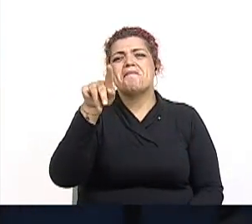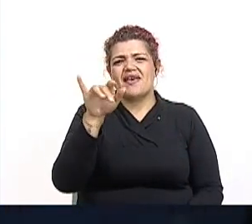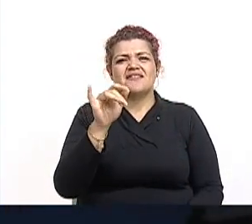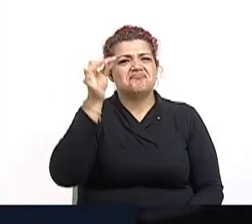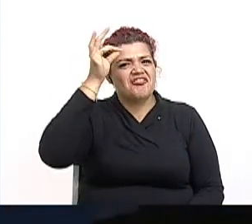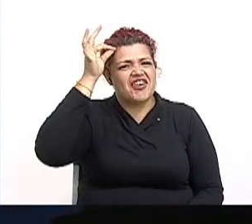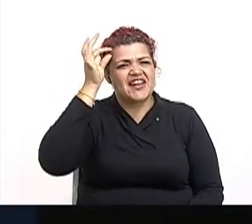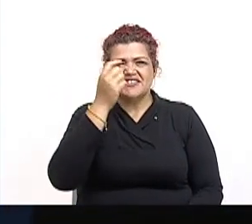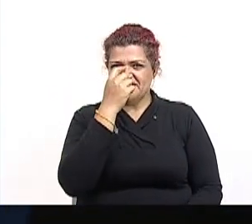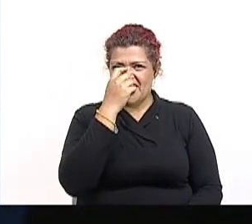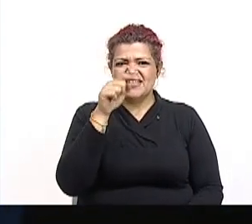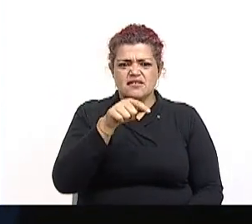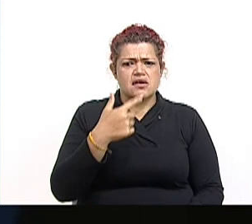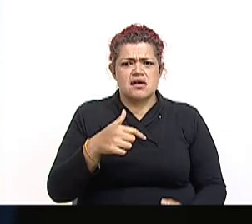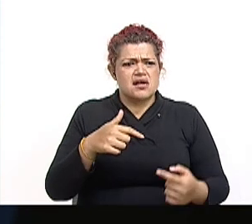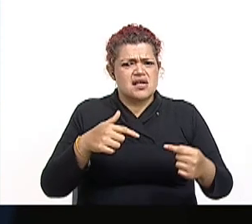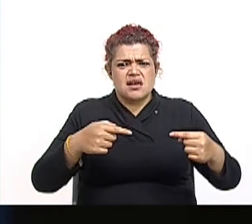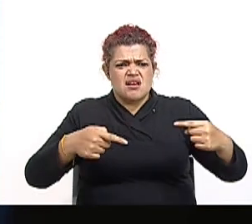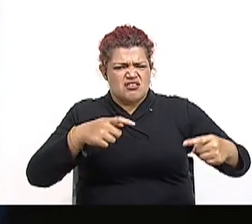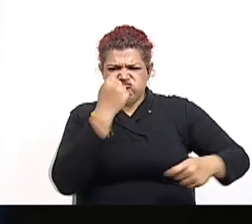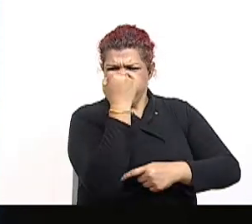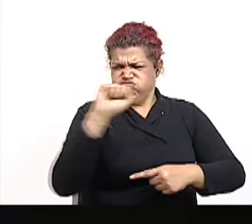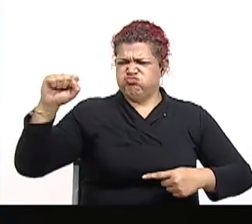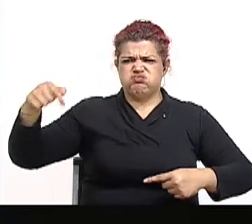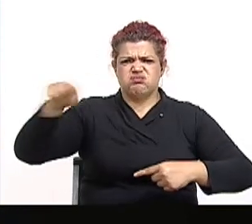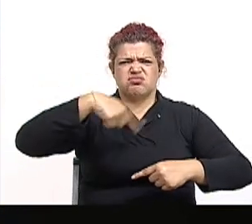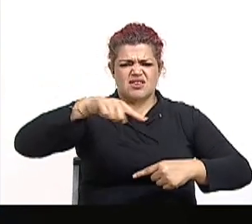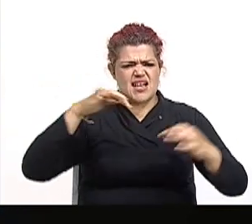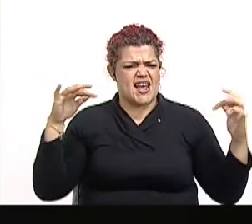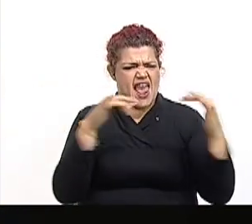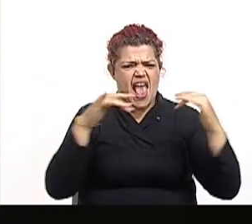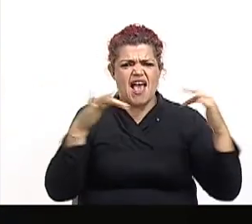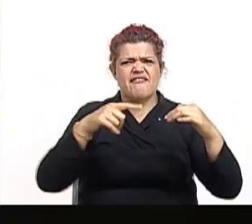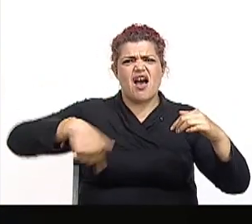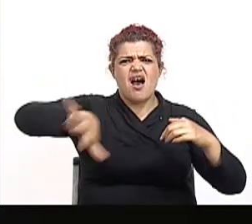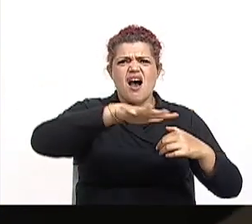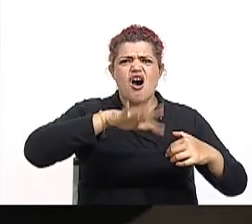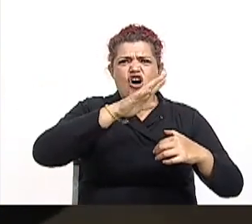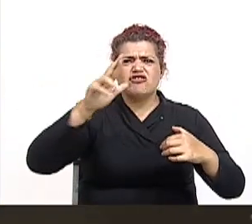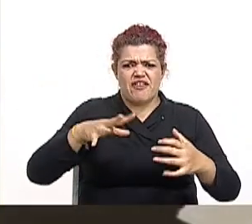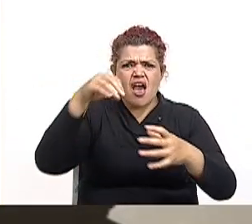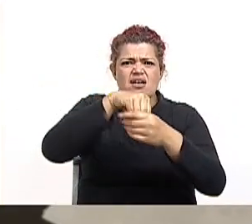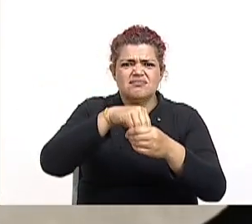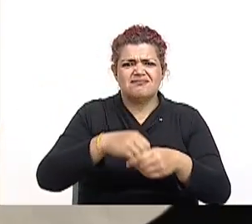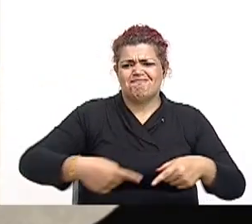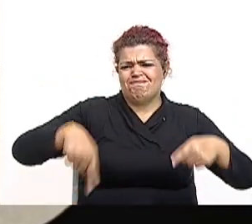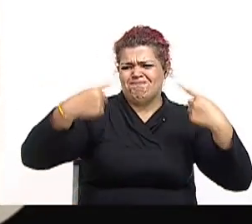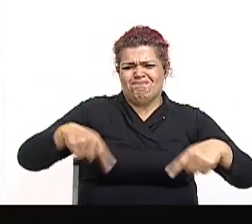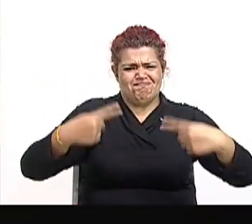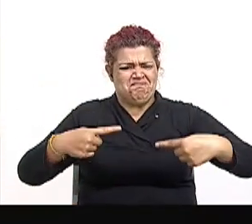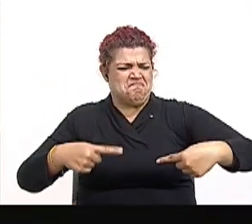revolución desencadenó una guerra civil contra el Ejército Nacional, comandado por los oficialistas.